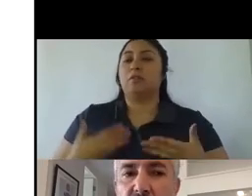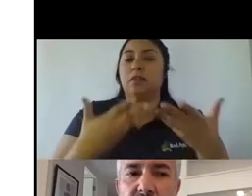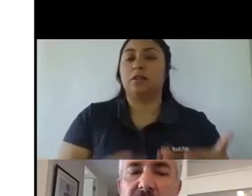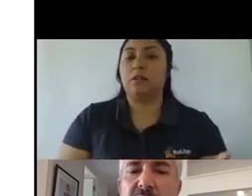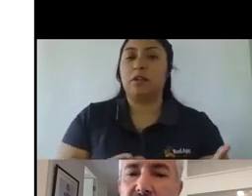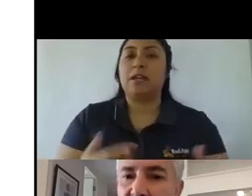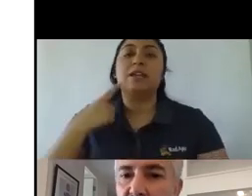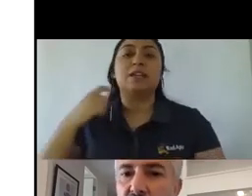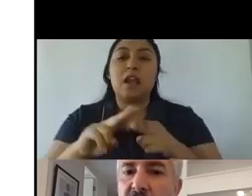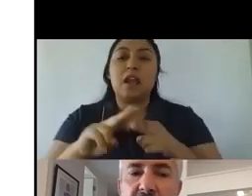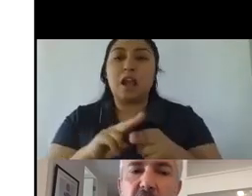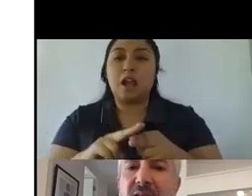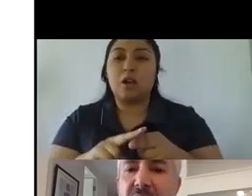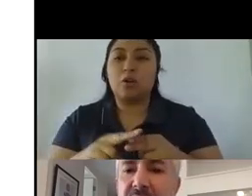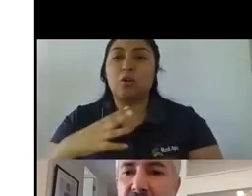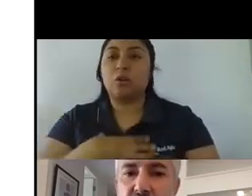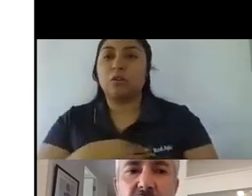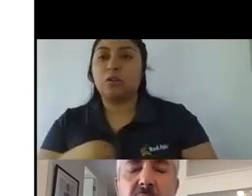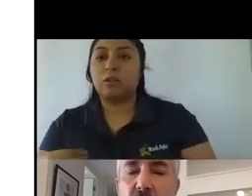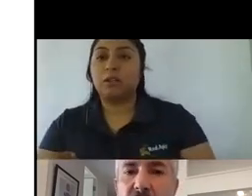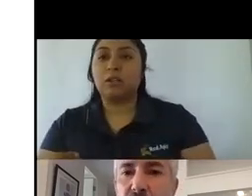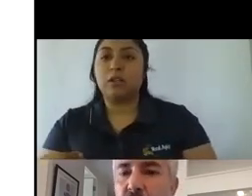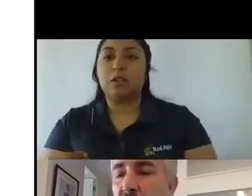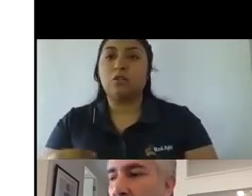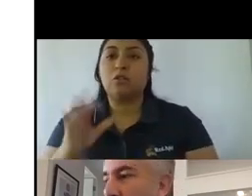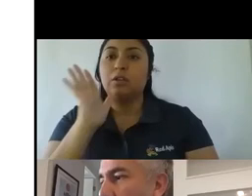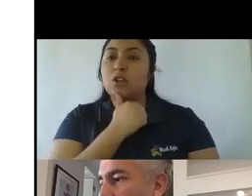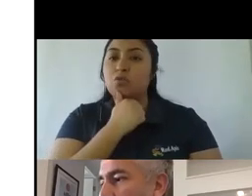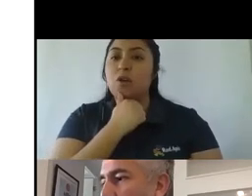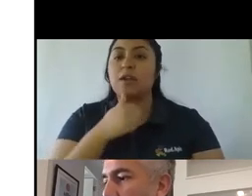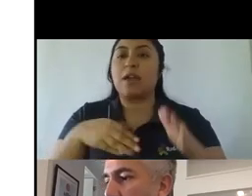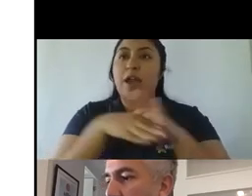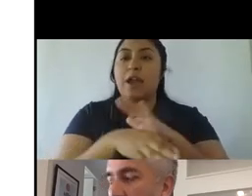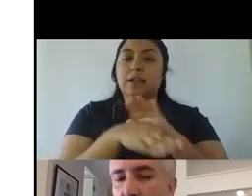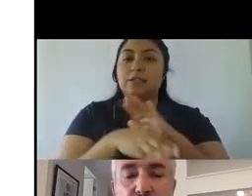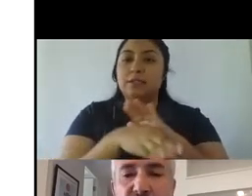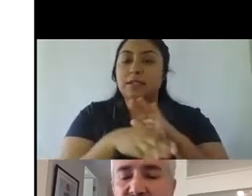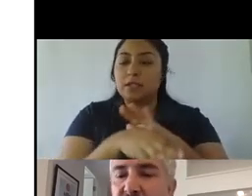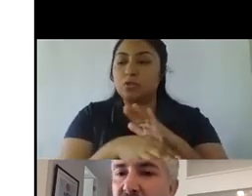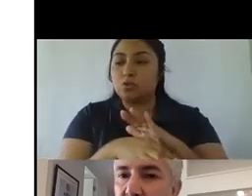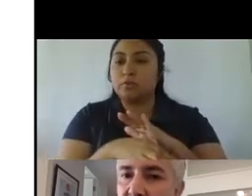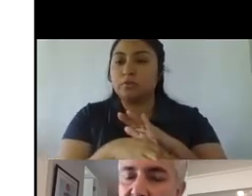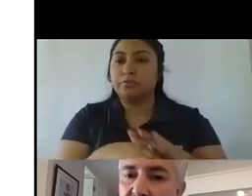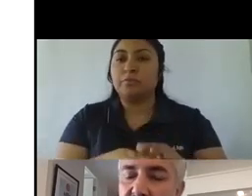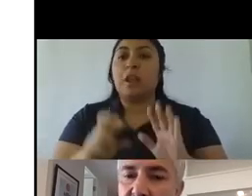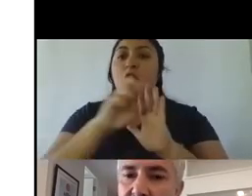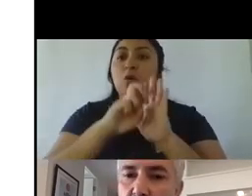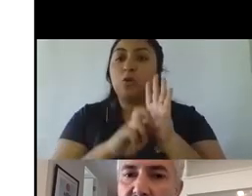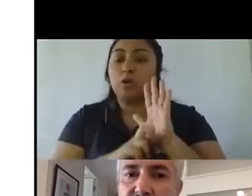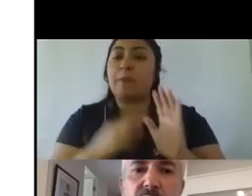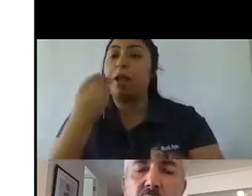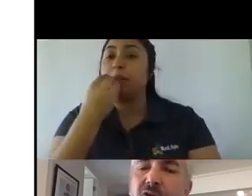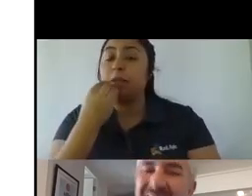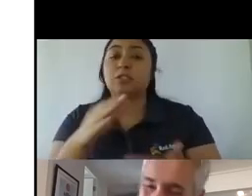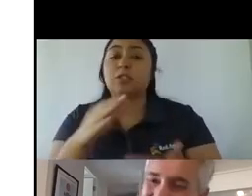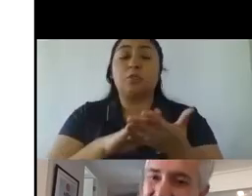del estado y que ya no tienen acceso a por ejemplo los programas de alimentación que se dan a través de la Junta